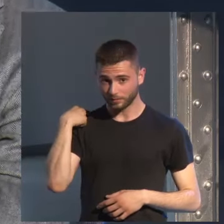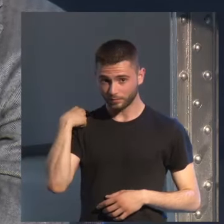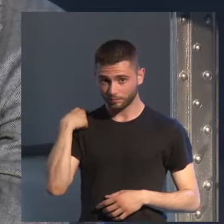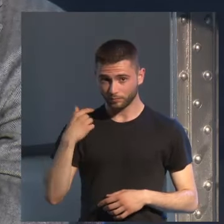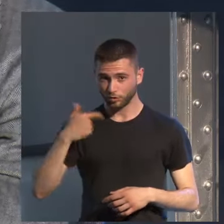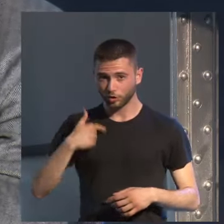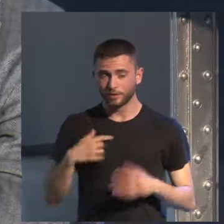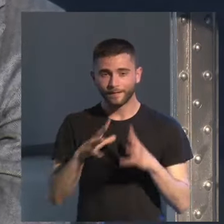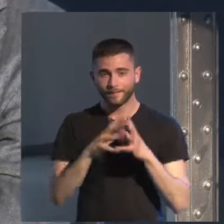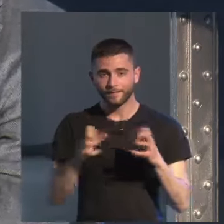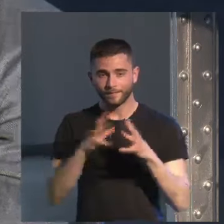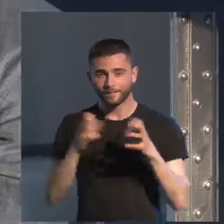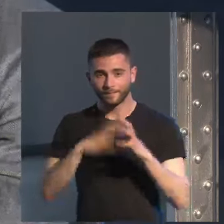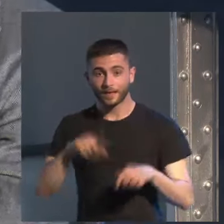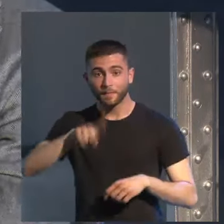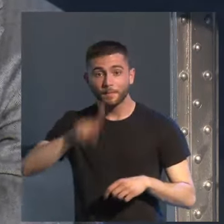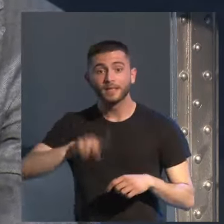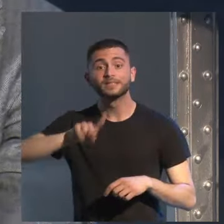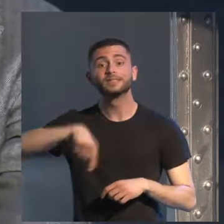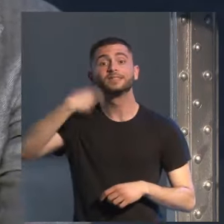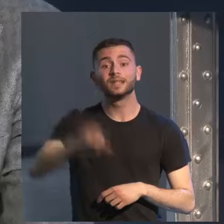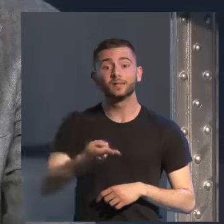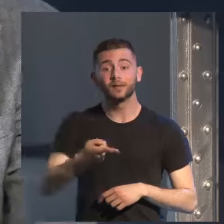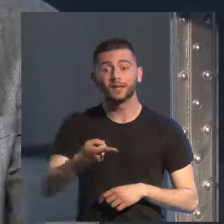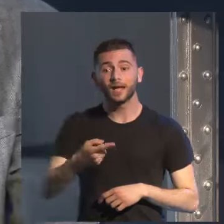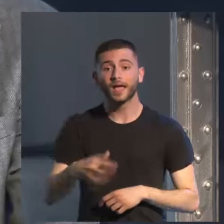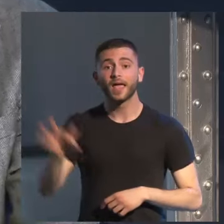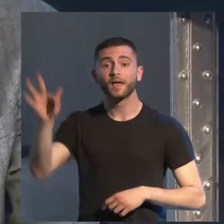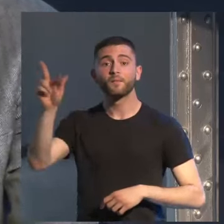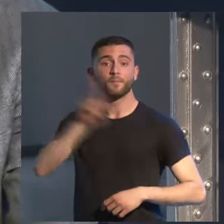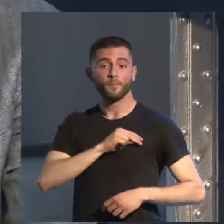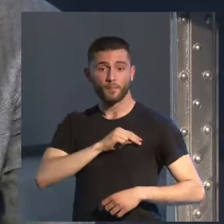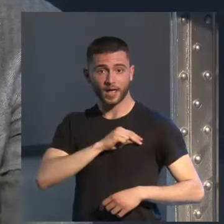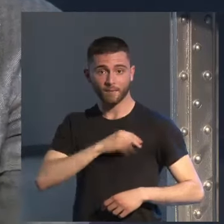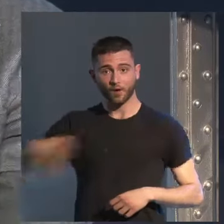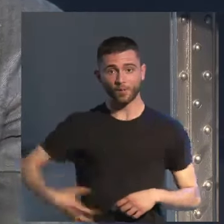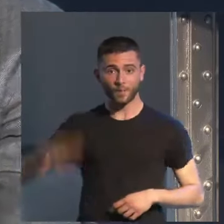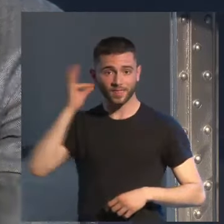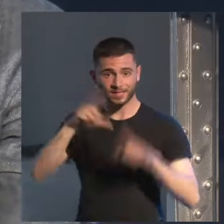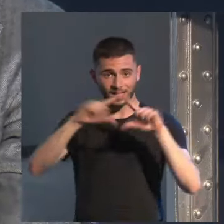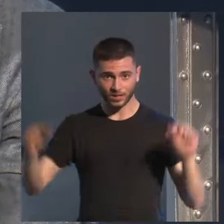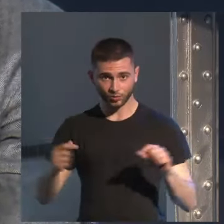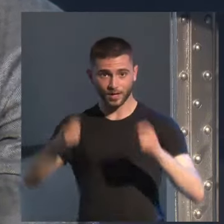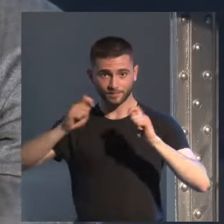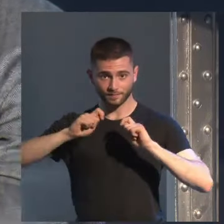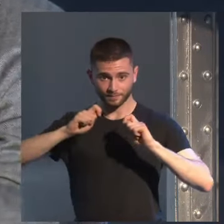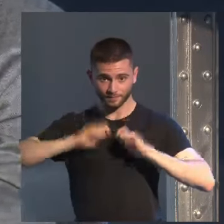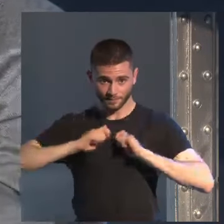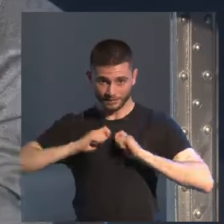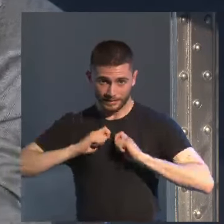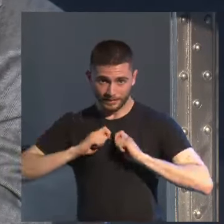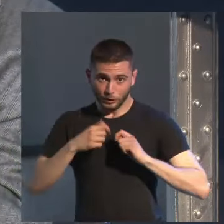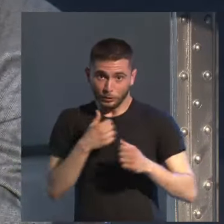estoy deseoso de que el mes que viene anuncien el nuevo premio Princesa de Asturias porque ya me tocan vacaciones.